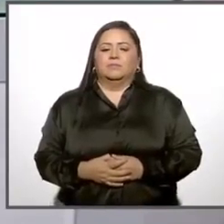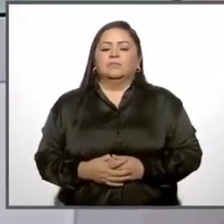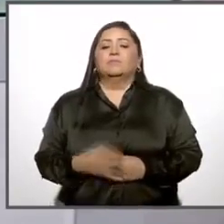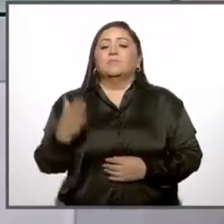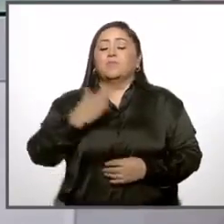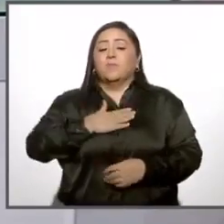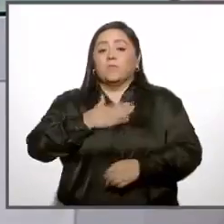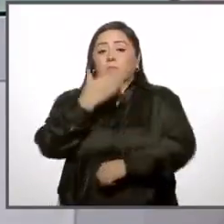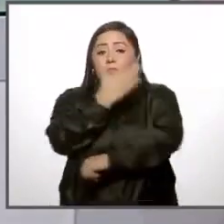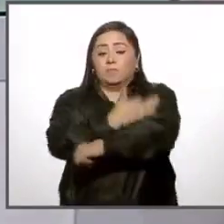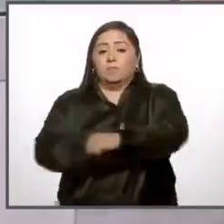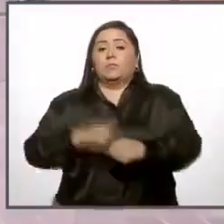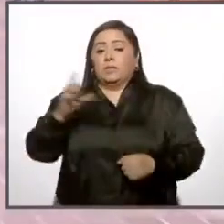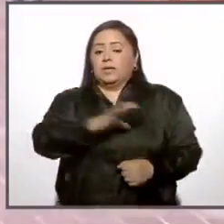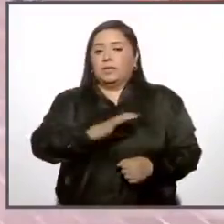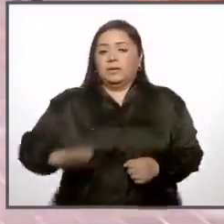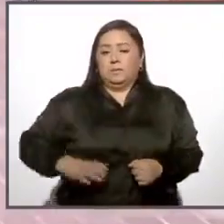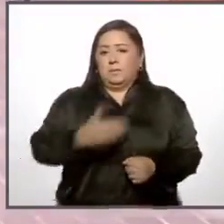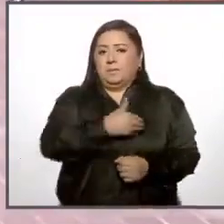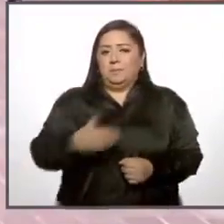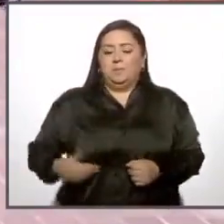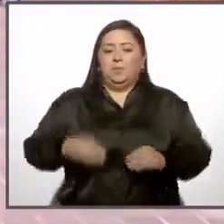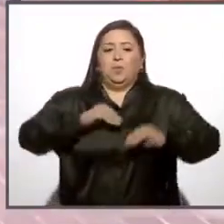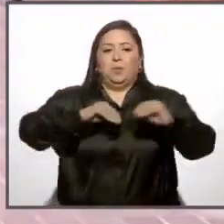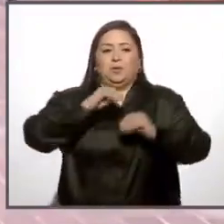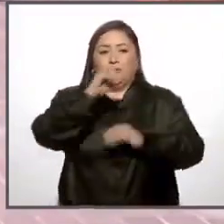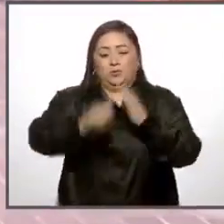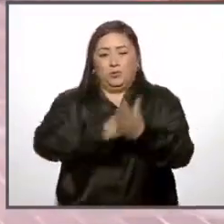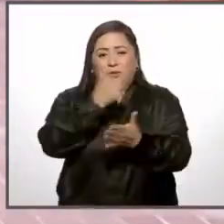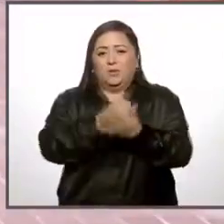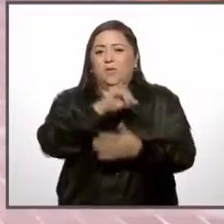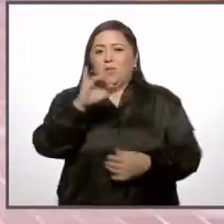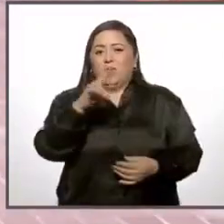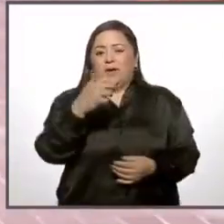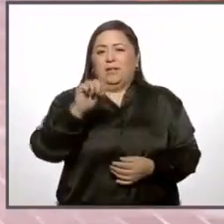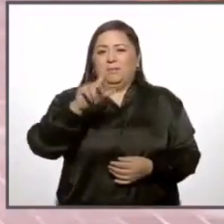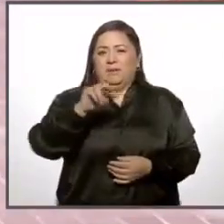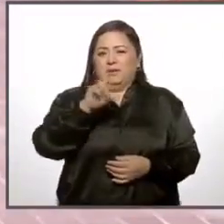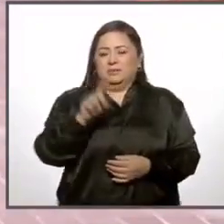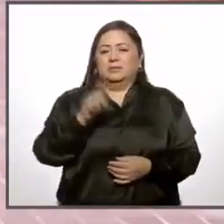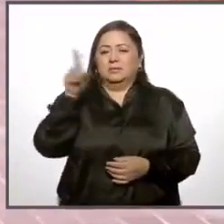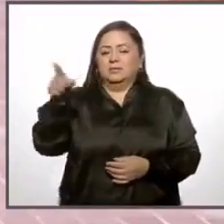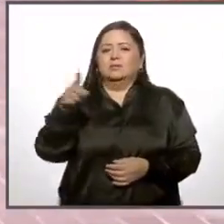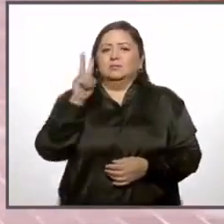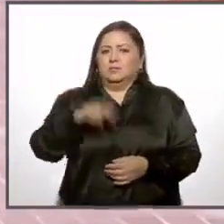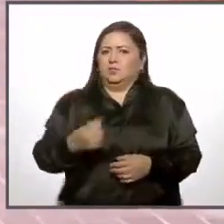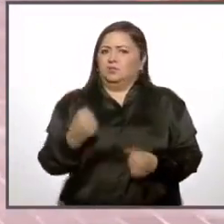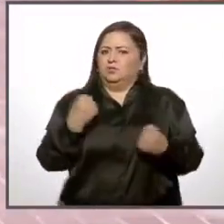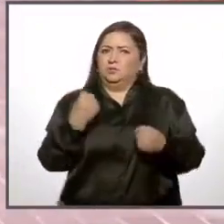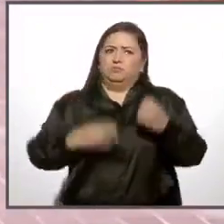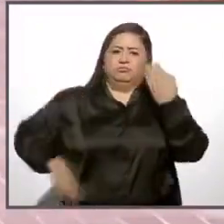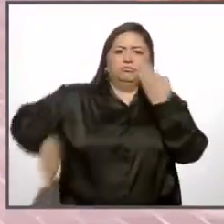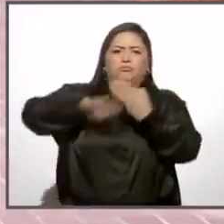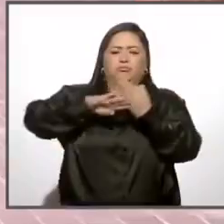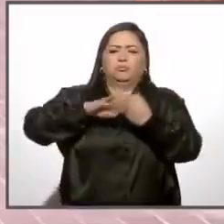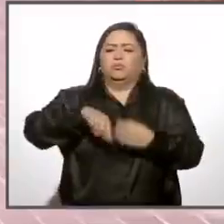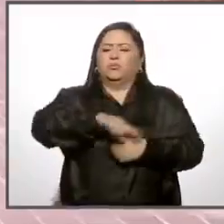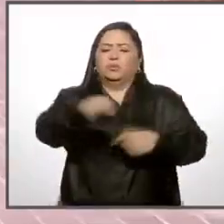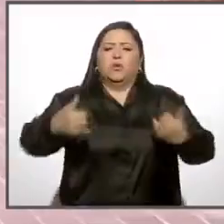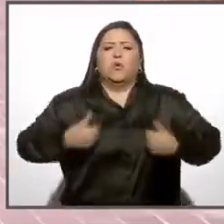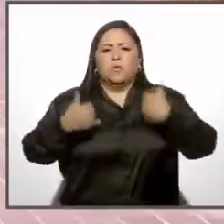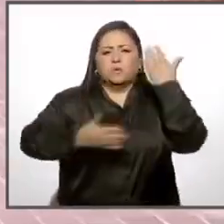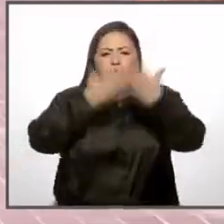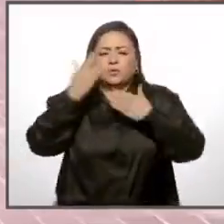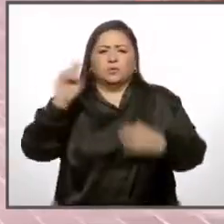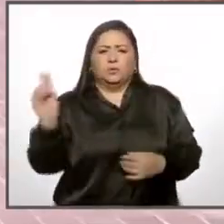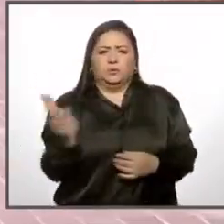Muy buenas tardes. El candidato presidencial de Movimiento Ciudadano, Jorge Álvarez Maínez, fue duramente criticado por los estudiantes de